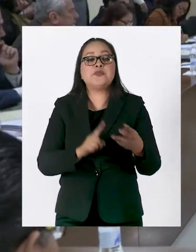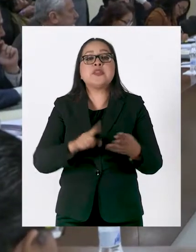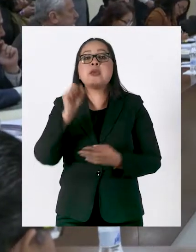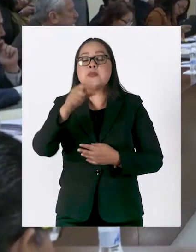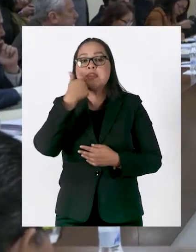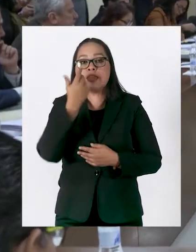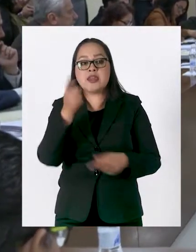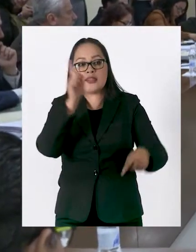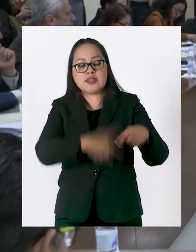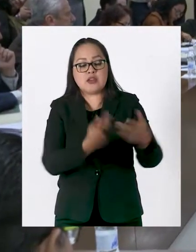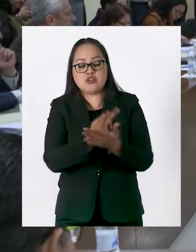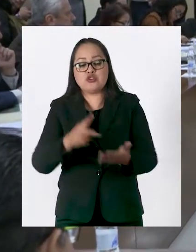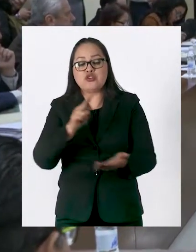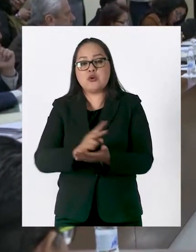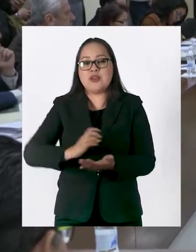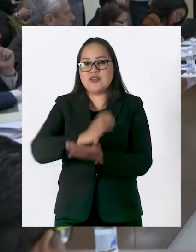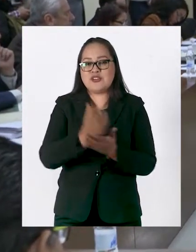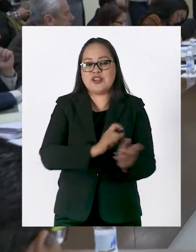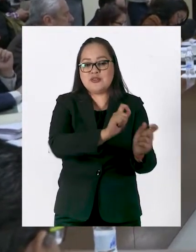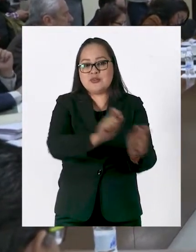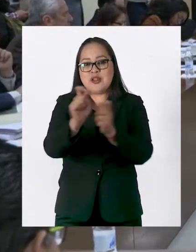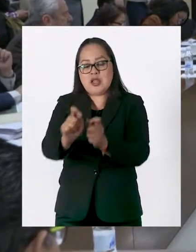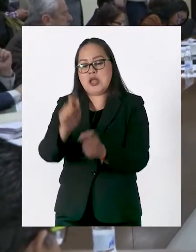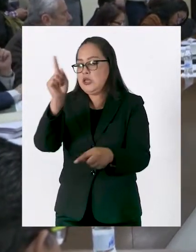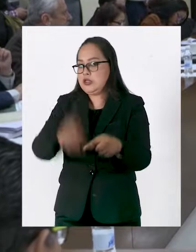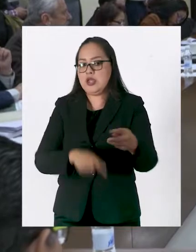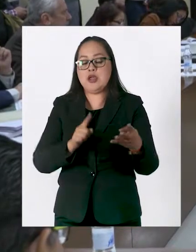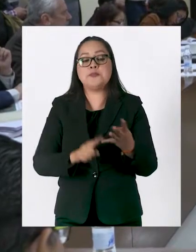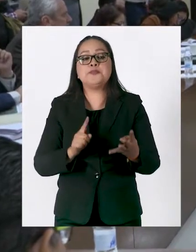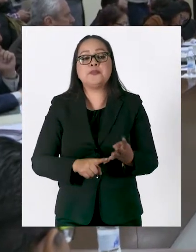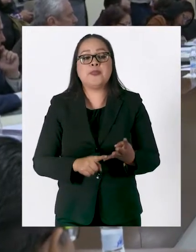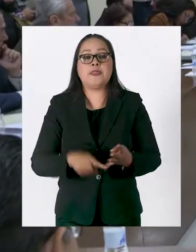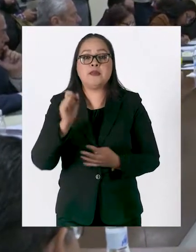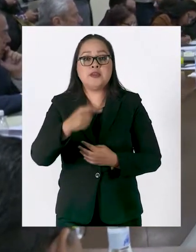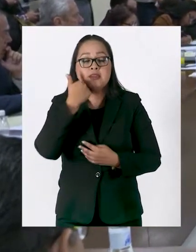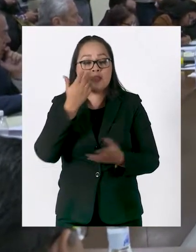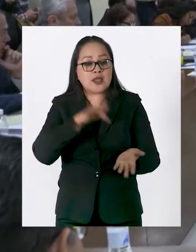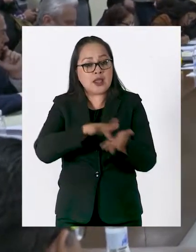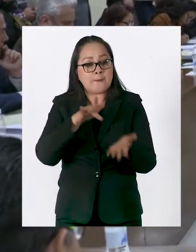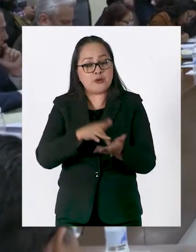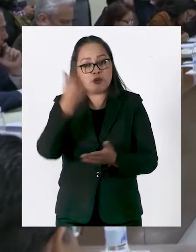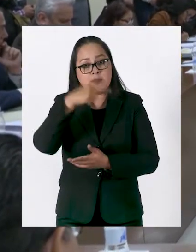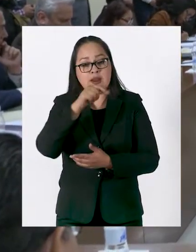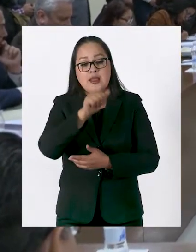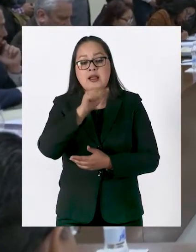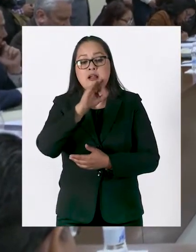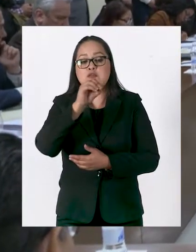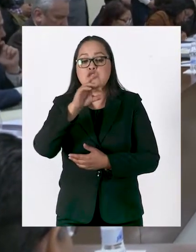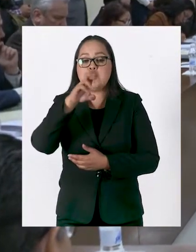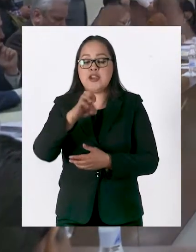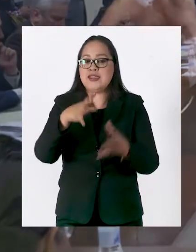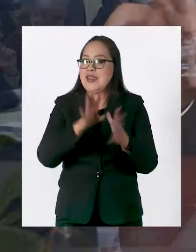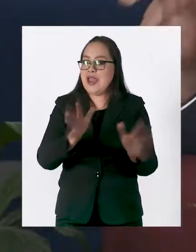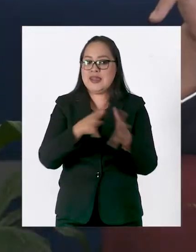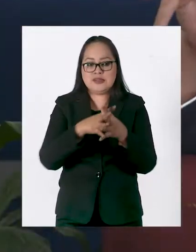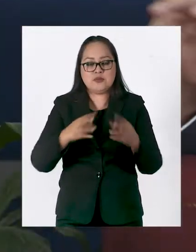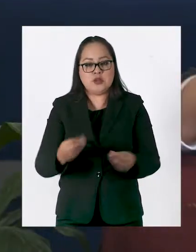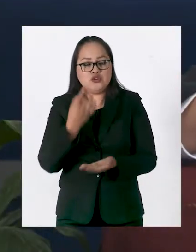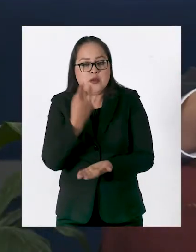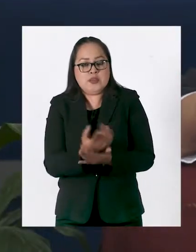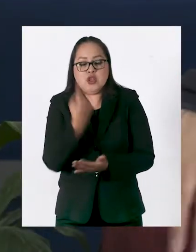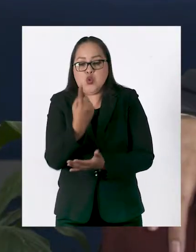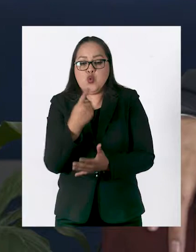empujar la desaparición de la absorción a la subcontratación. Y también vamos a seguir empujando que las Afores